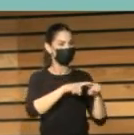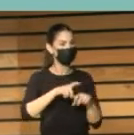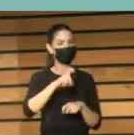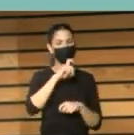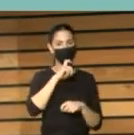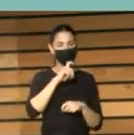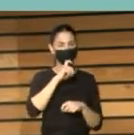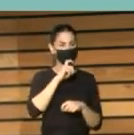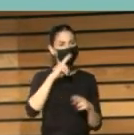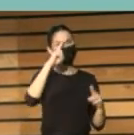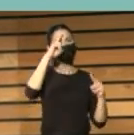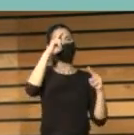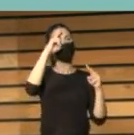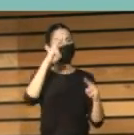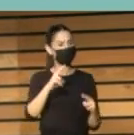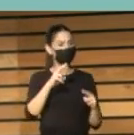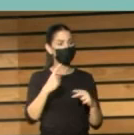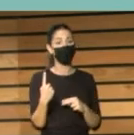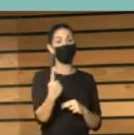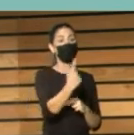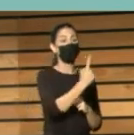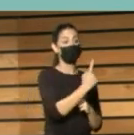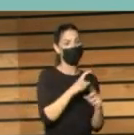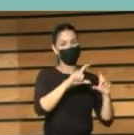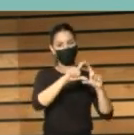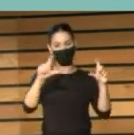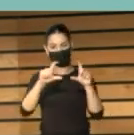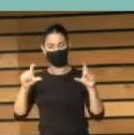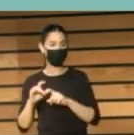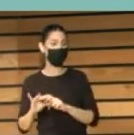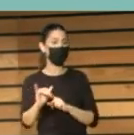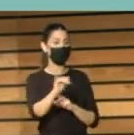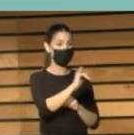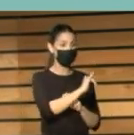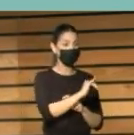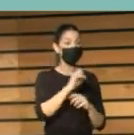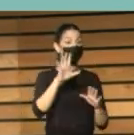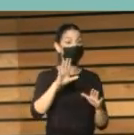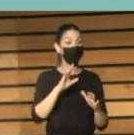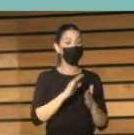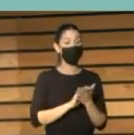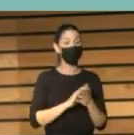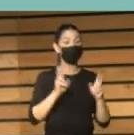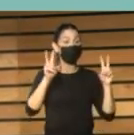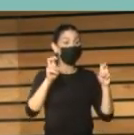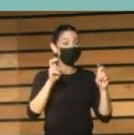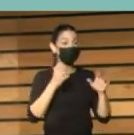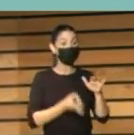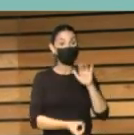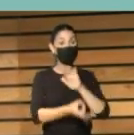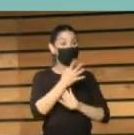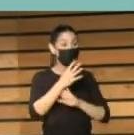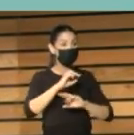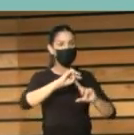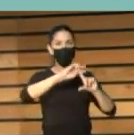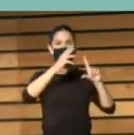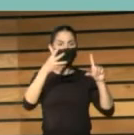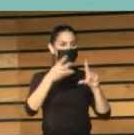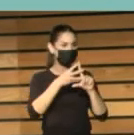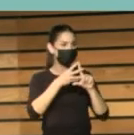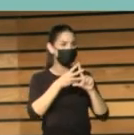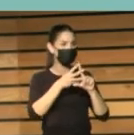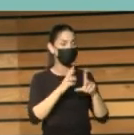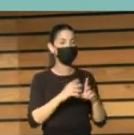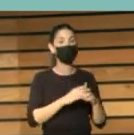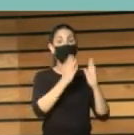también a las competencias de cada administración, pero al mismo tiempo el reto de crear una red de bibliotecas públicas que funcione como